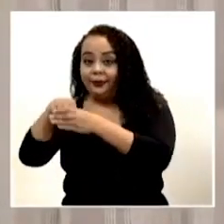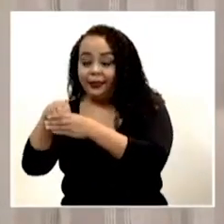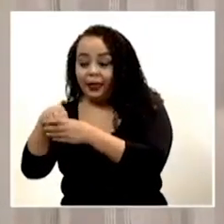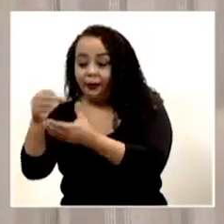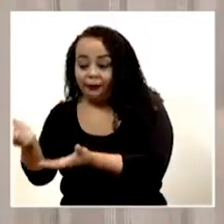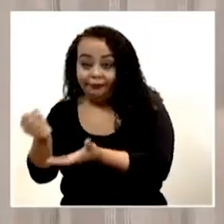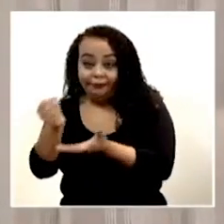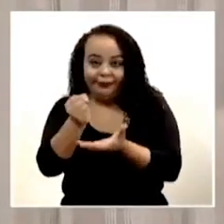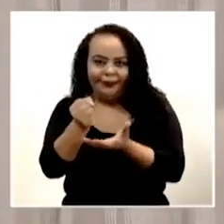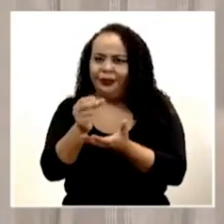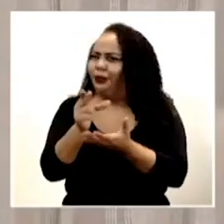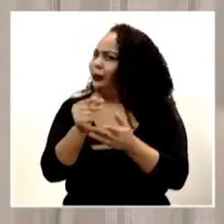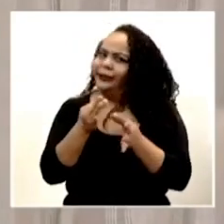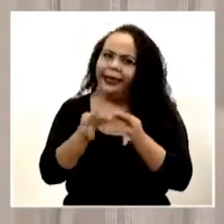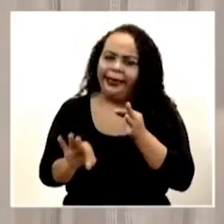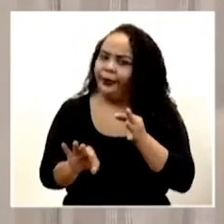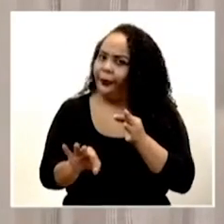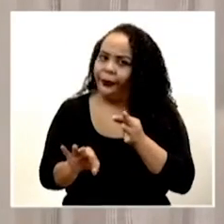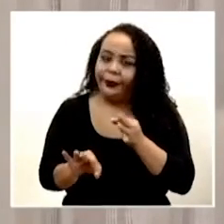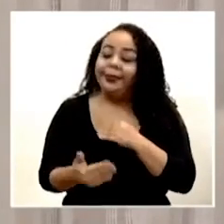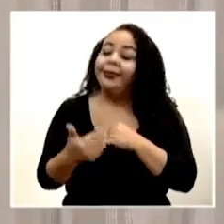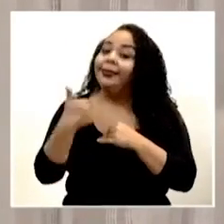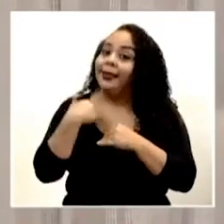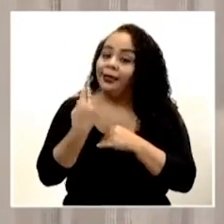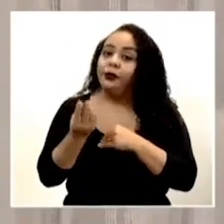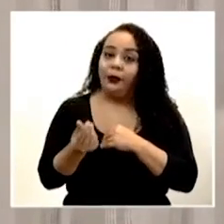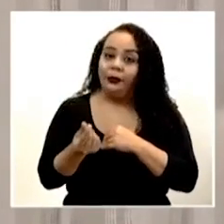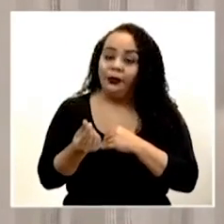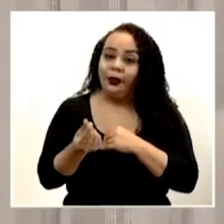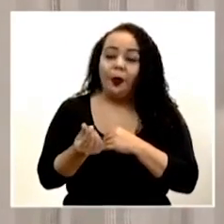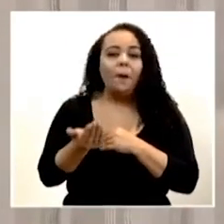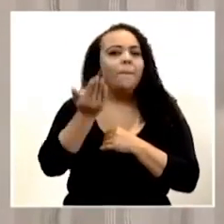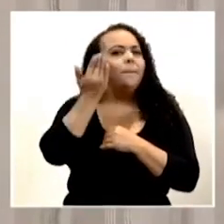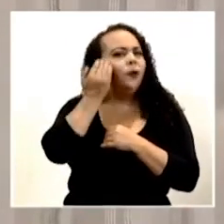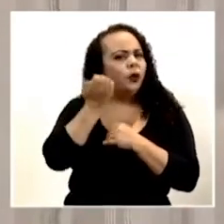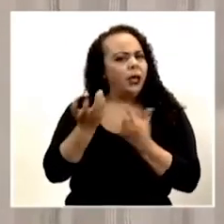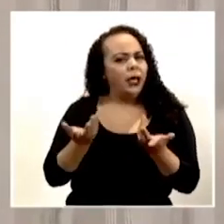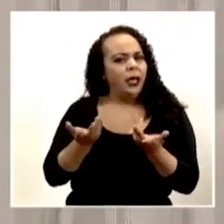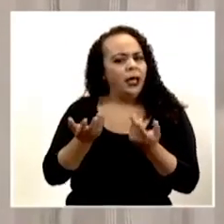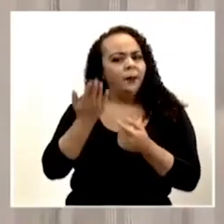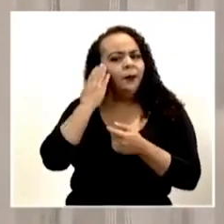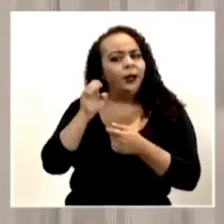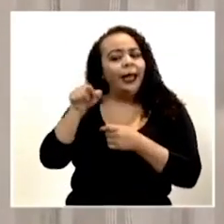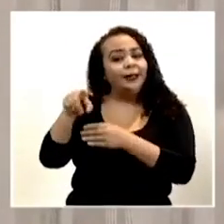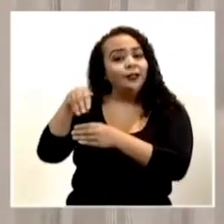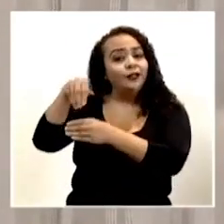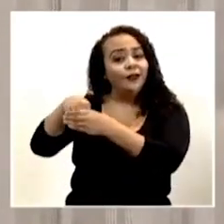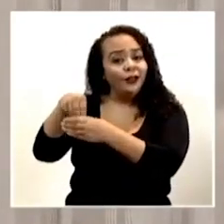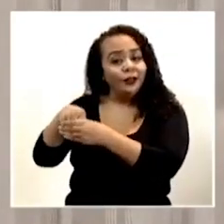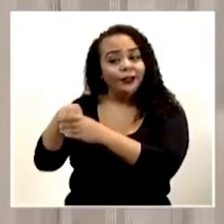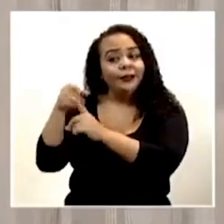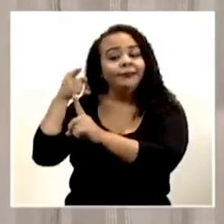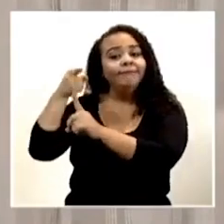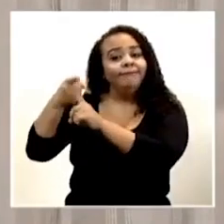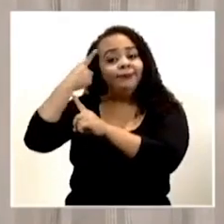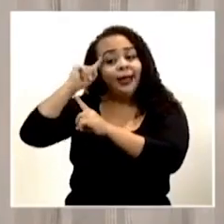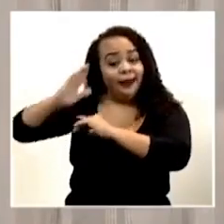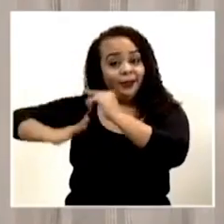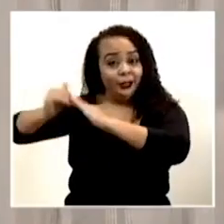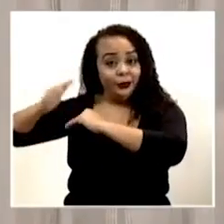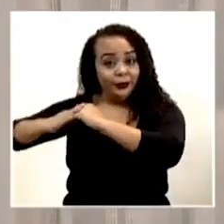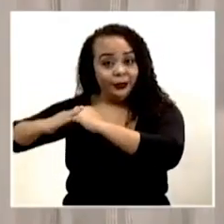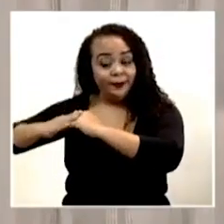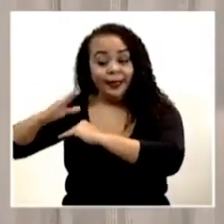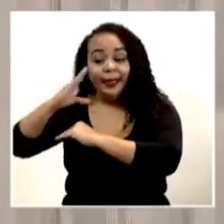no es gratuito, tiene su costo, porque esos fondos están destinados para infraestructura.